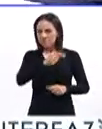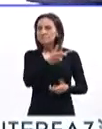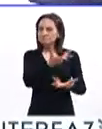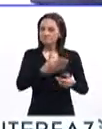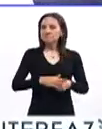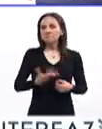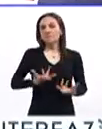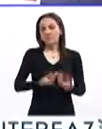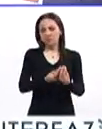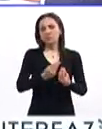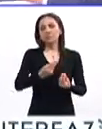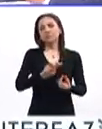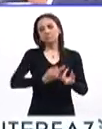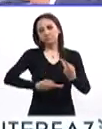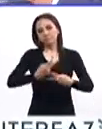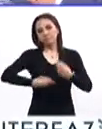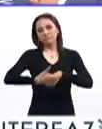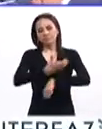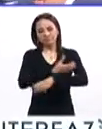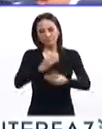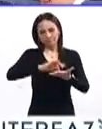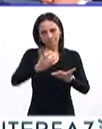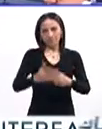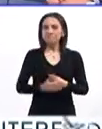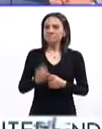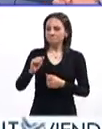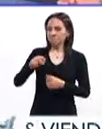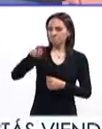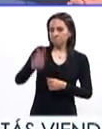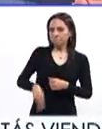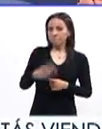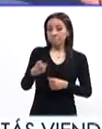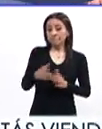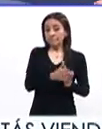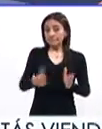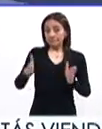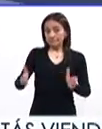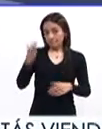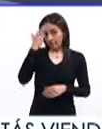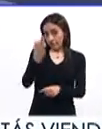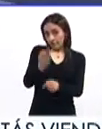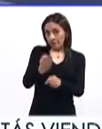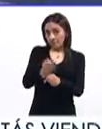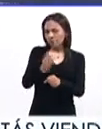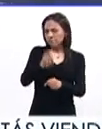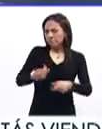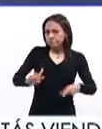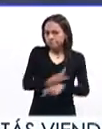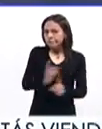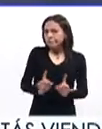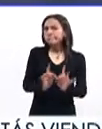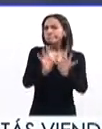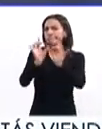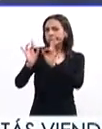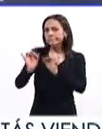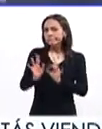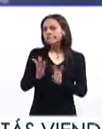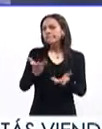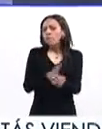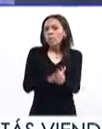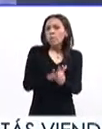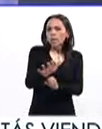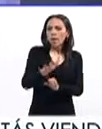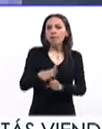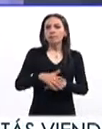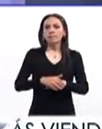gracias. Así es, efectivamente, algo que ocurre es que durante esta época suceden muchos acontecimientos, entre ellos, pues bueno,